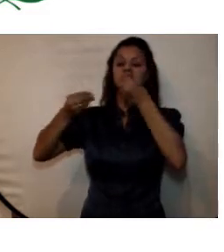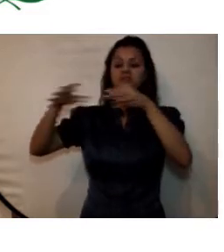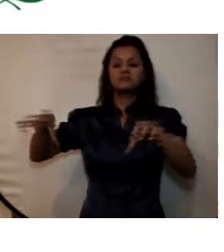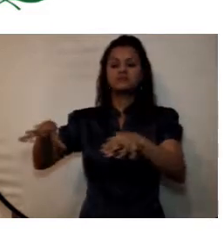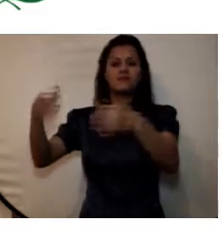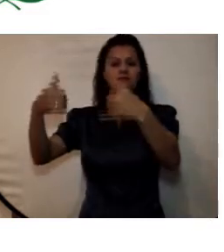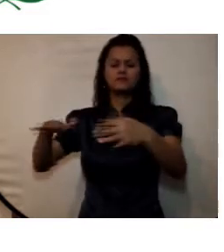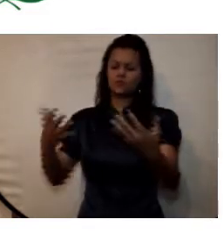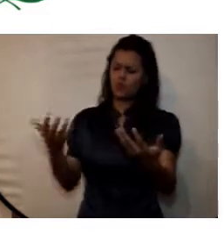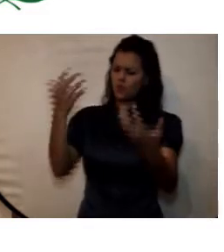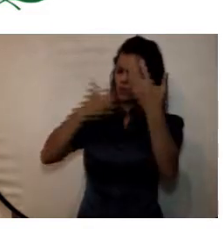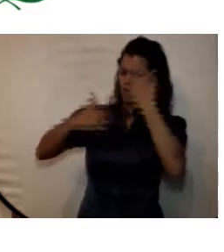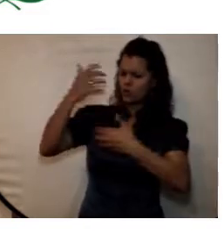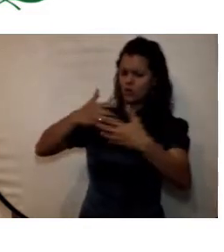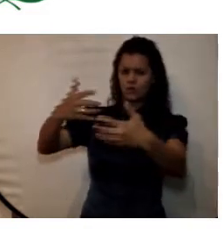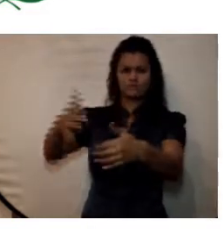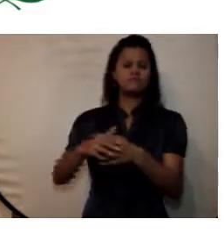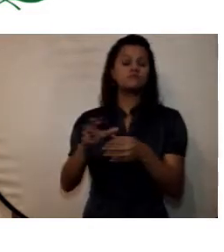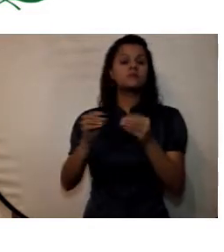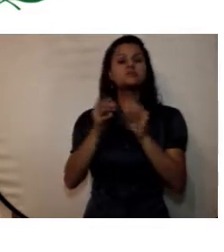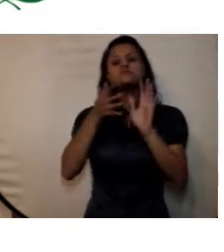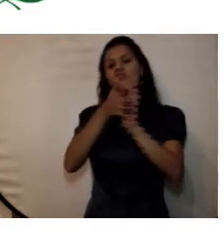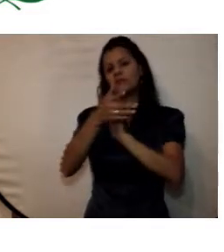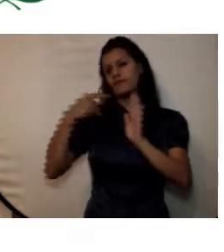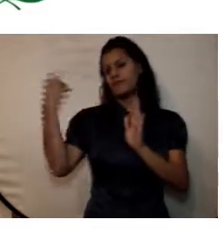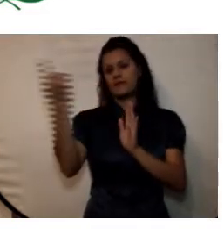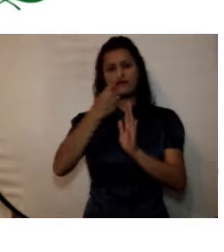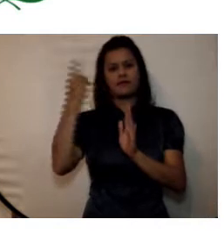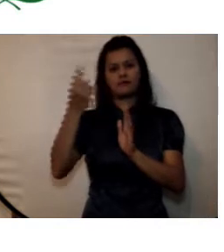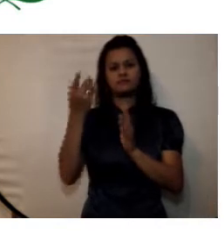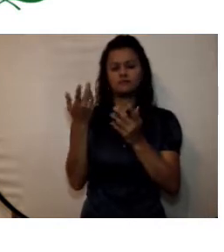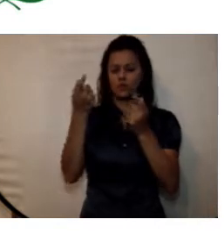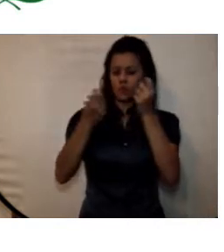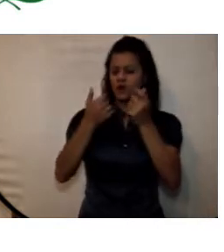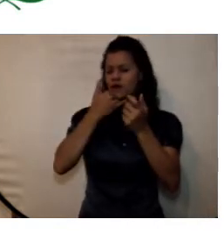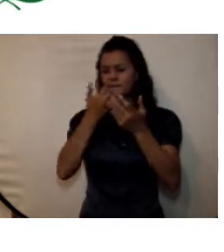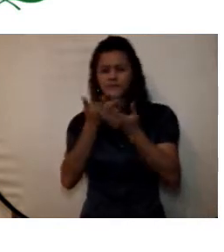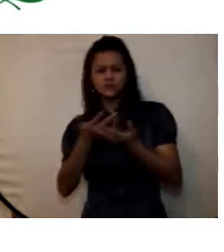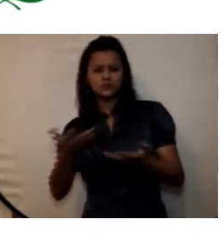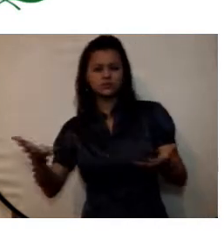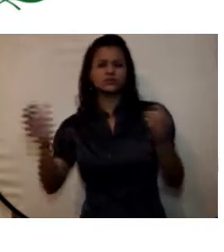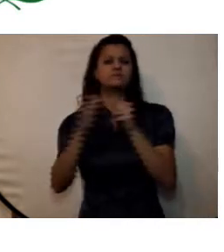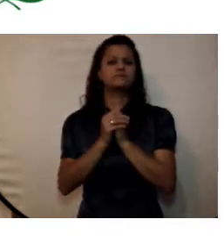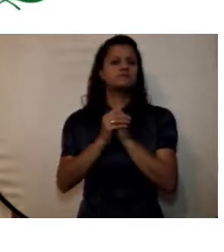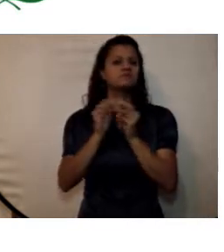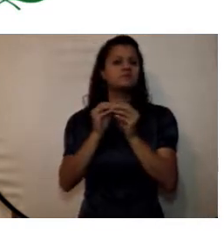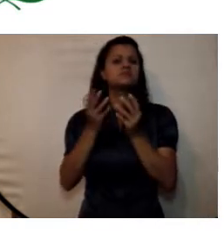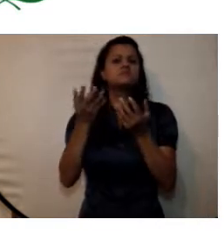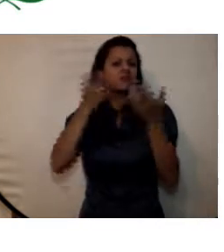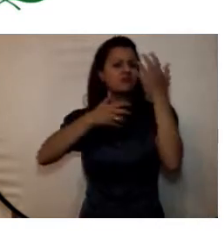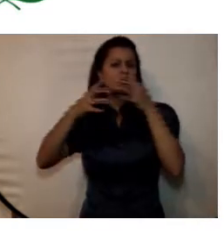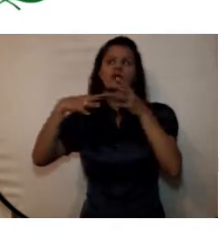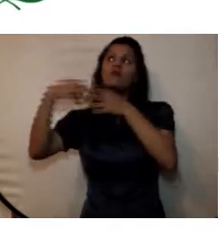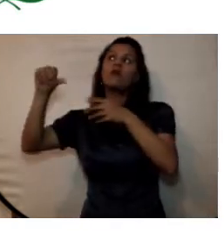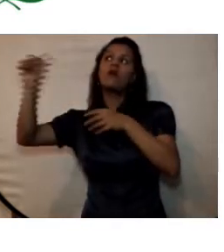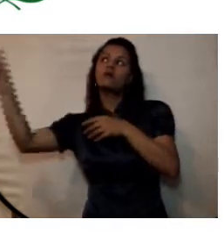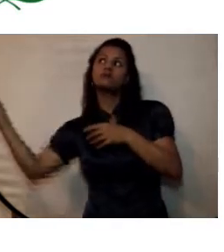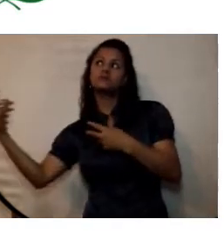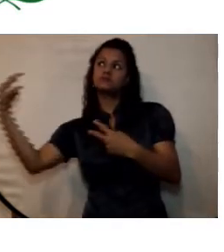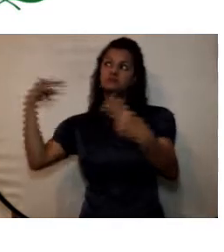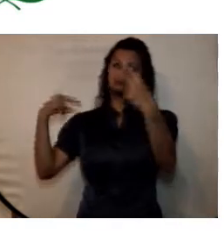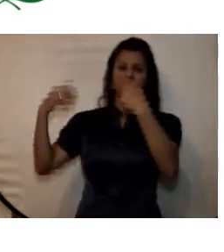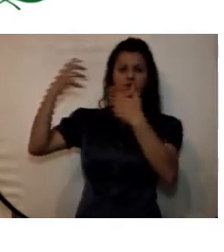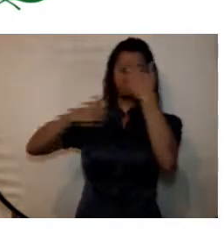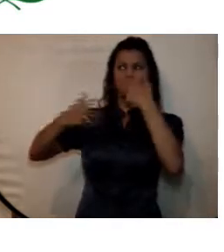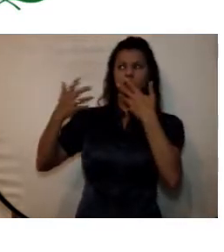de cuentas así como las evaluaciones externas que se alleguen a la gestión. Alcance de nuestra estrategia de